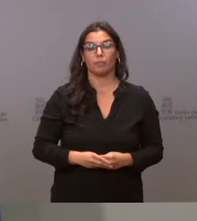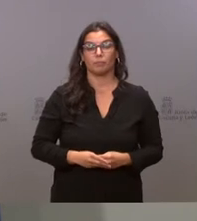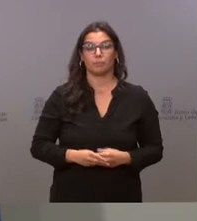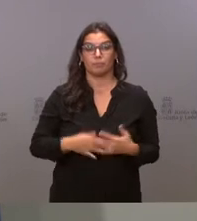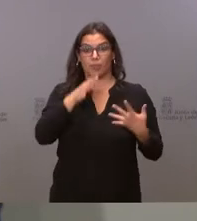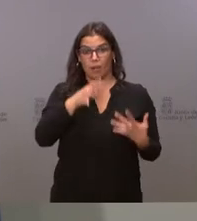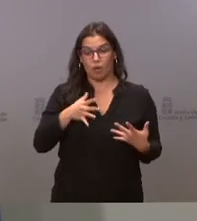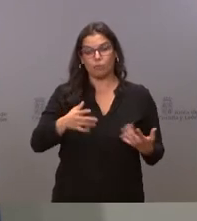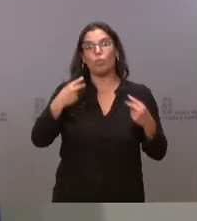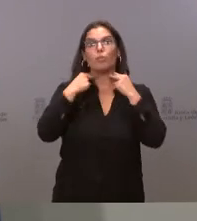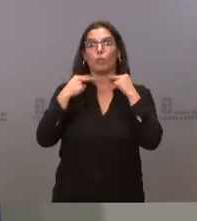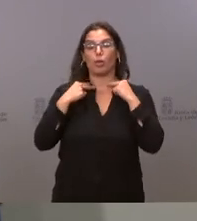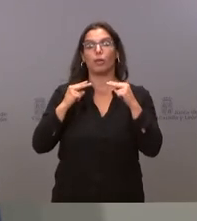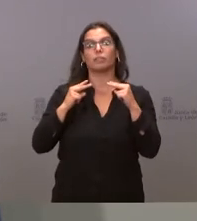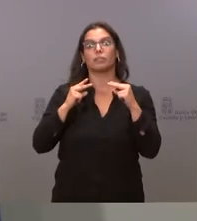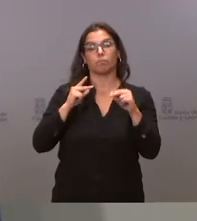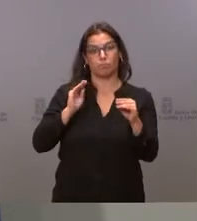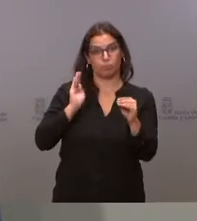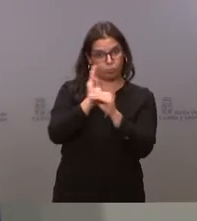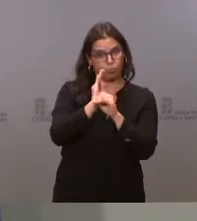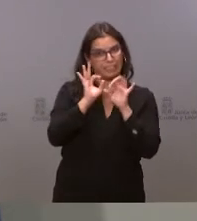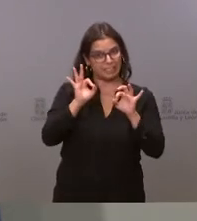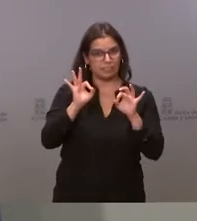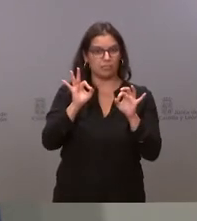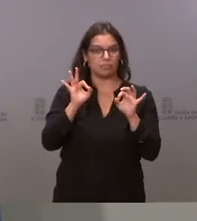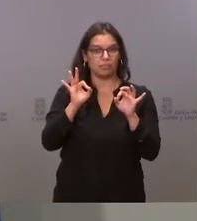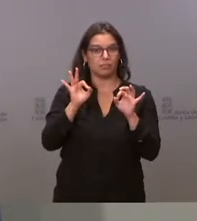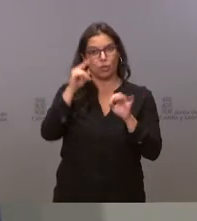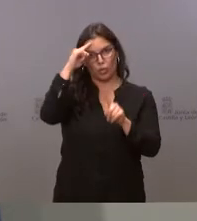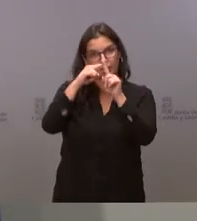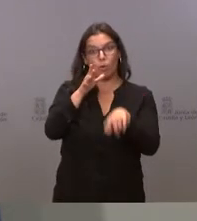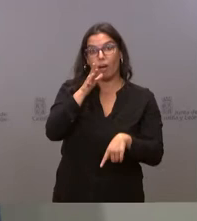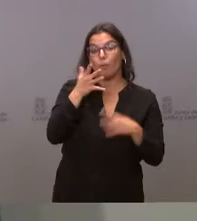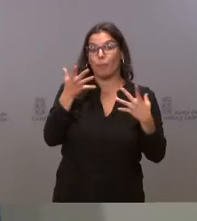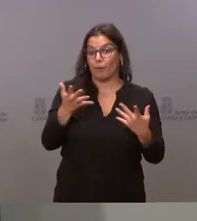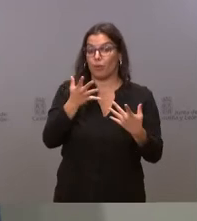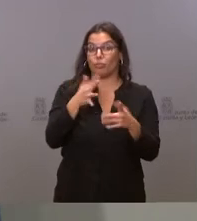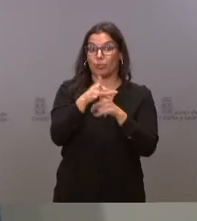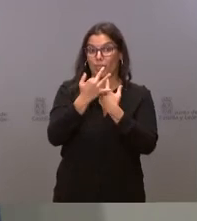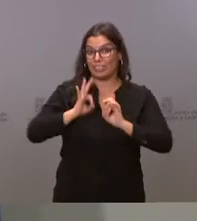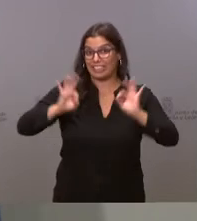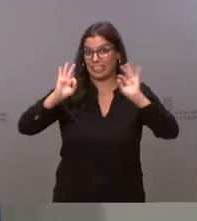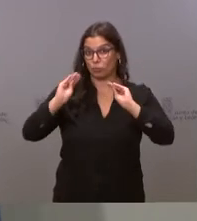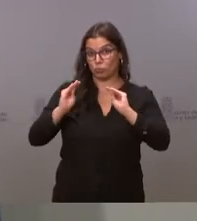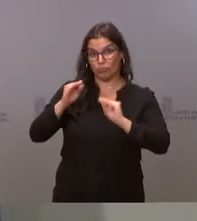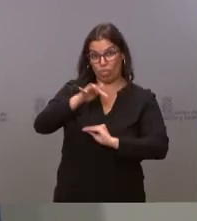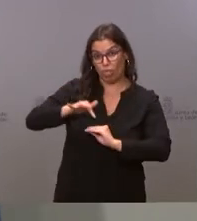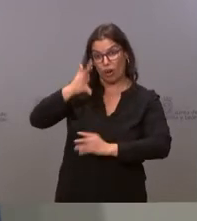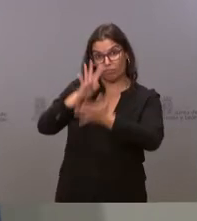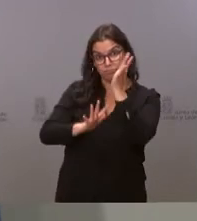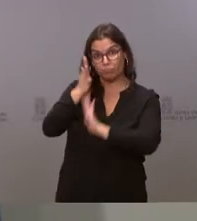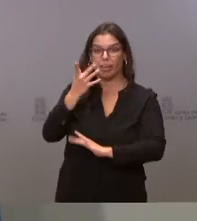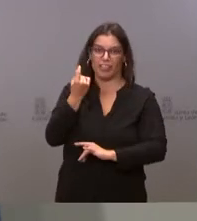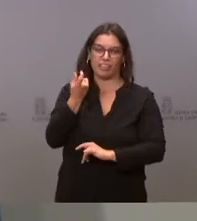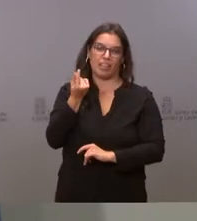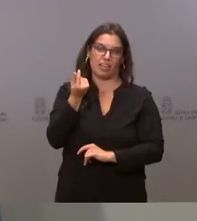reciben una subvención con este fin, pero dadas las circunstancias era evidente la necesidad de